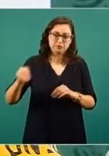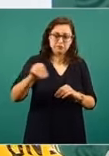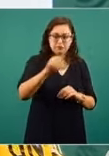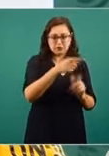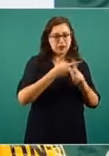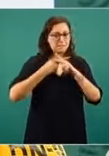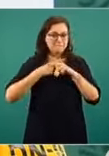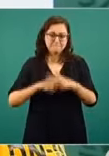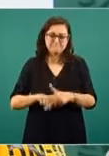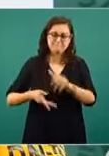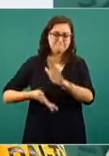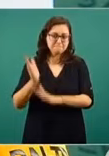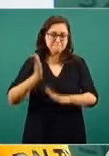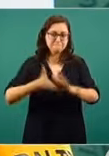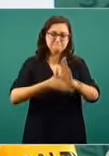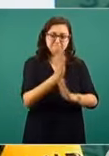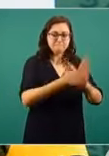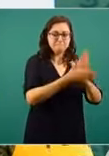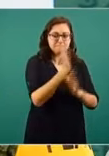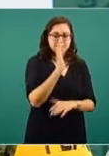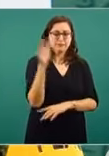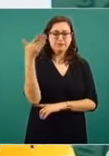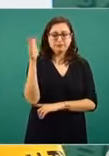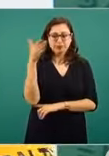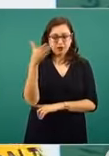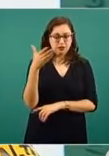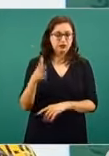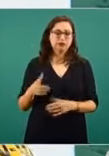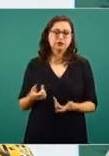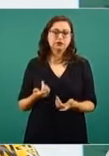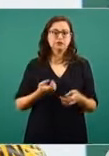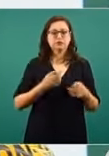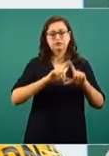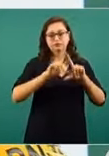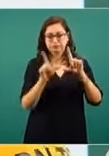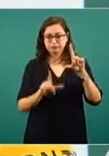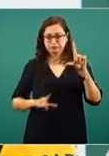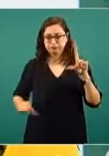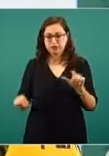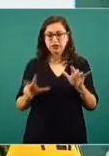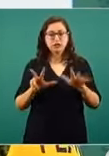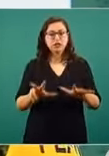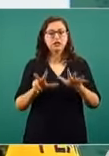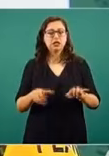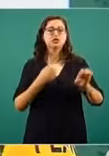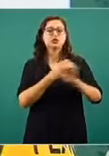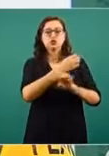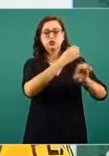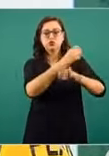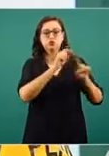banderazo para que esta ruta de las banderas inicie su recorrido por 18 entidades